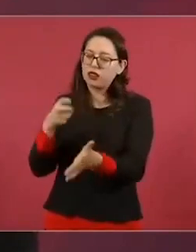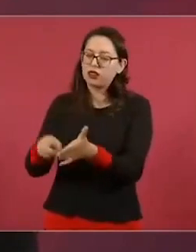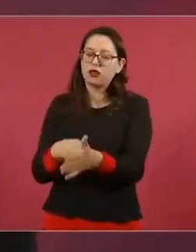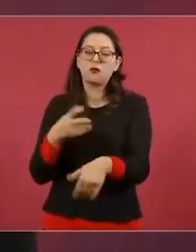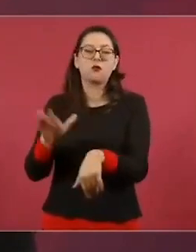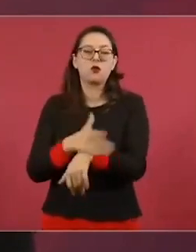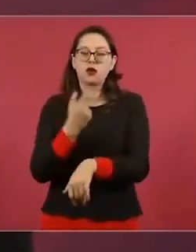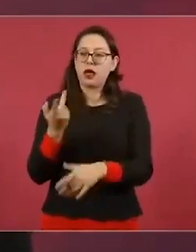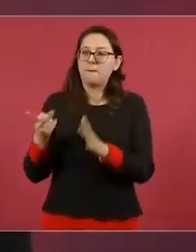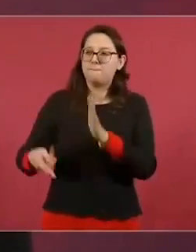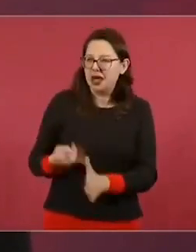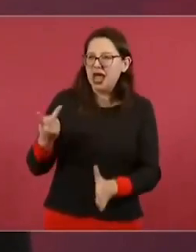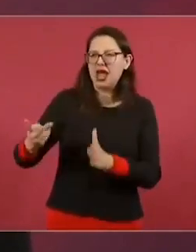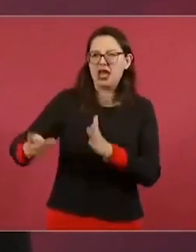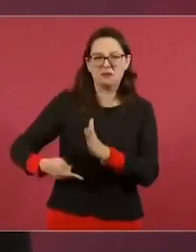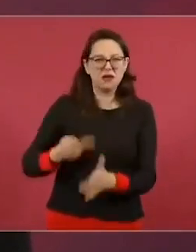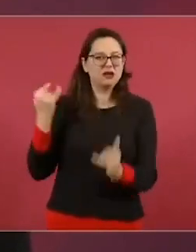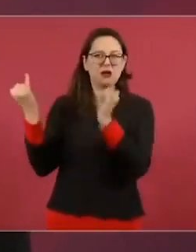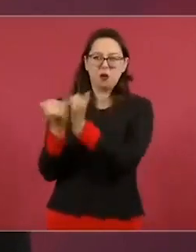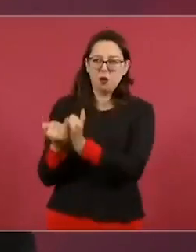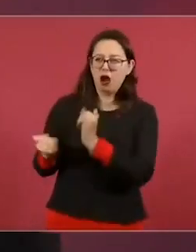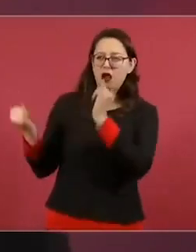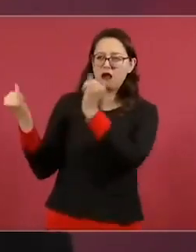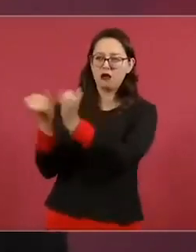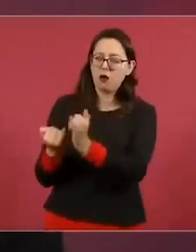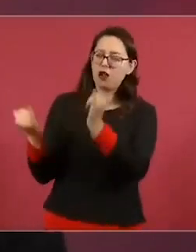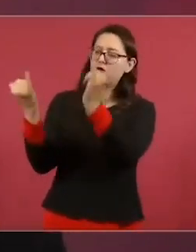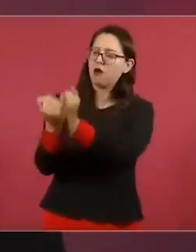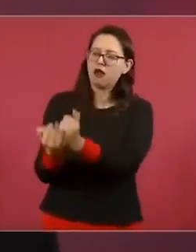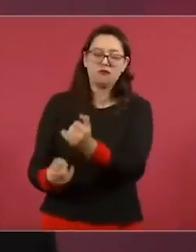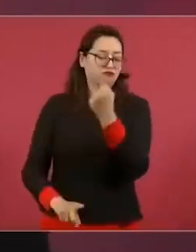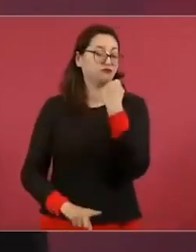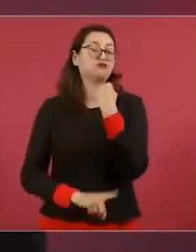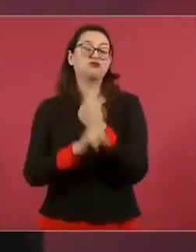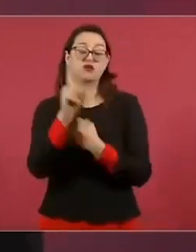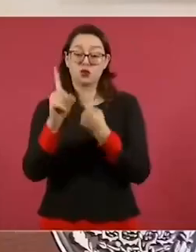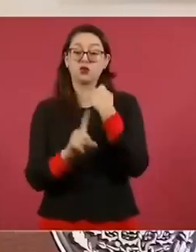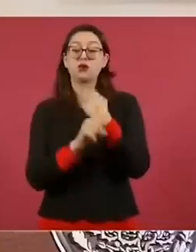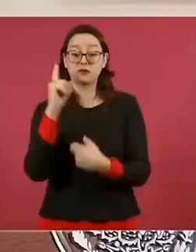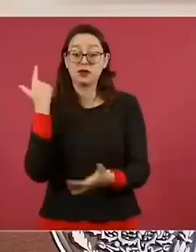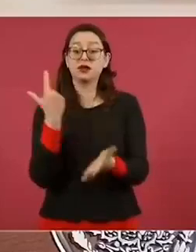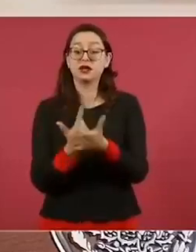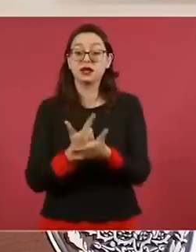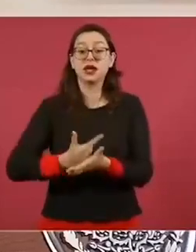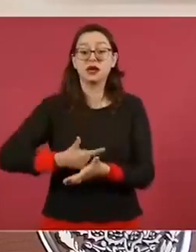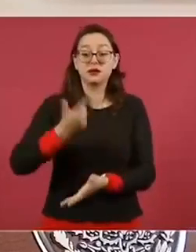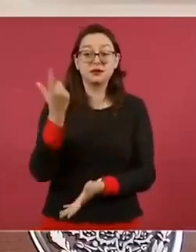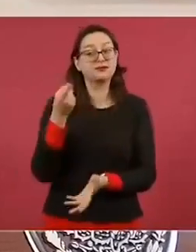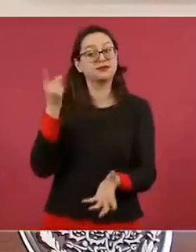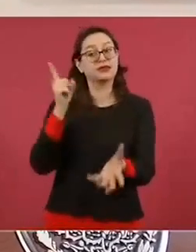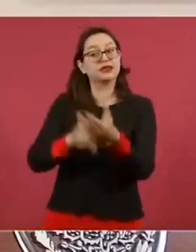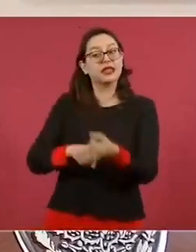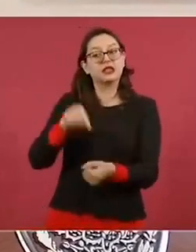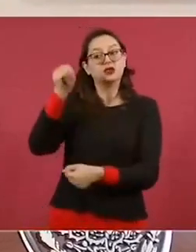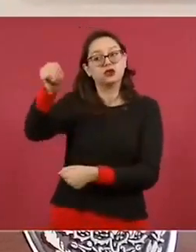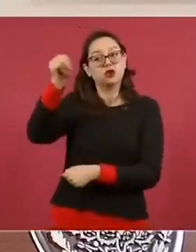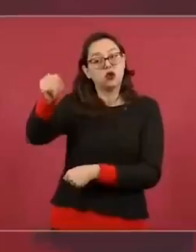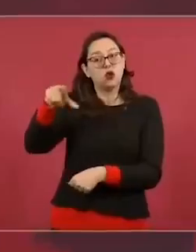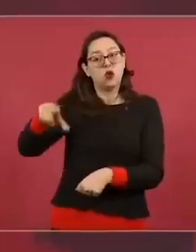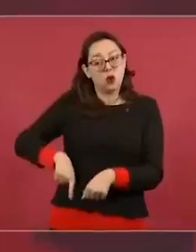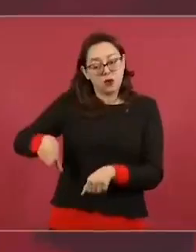y es un problema yo considero estructural, de fondo,